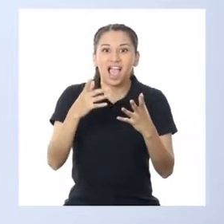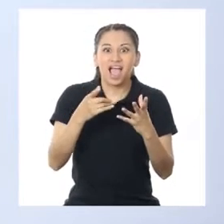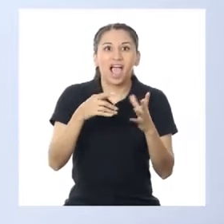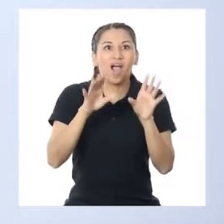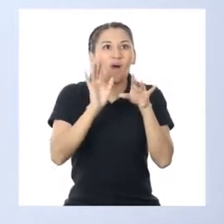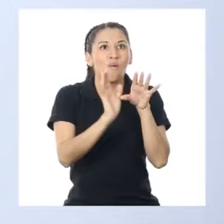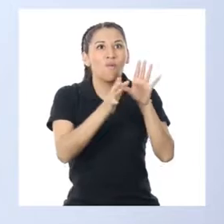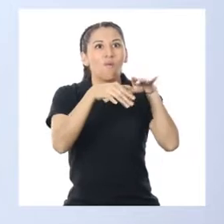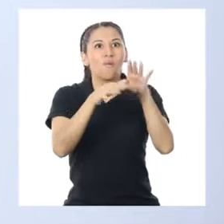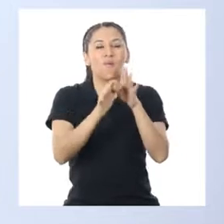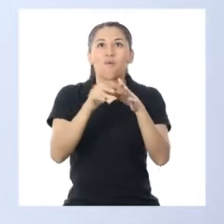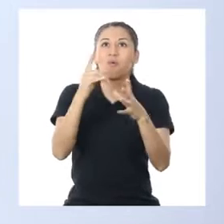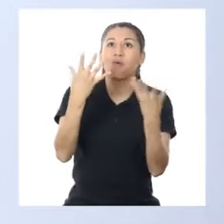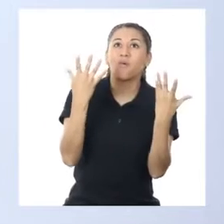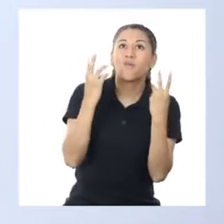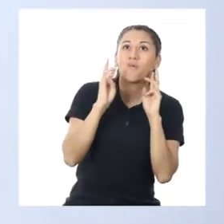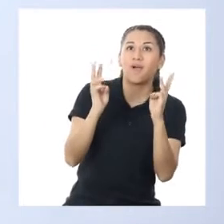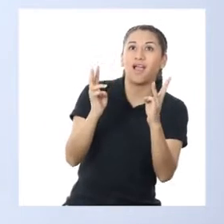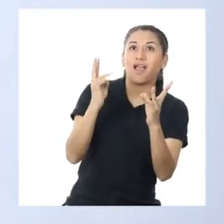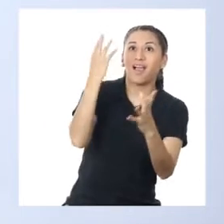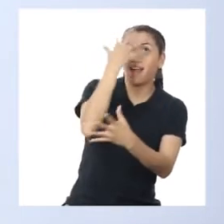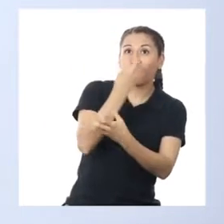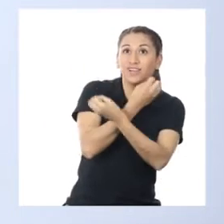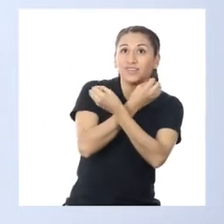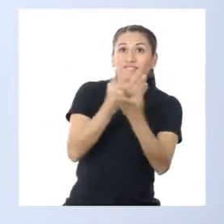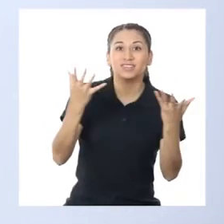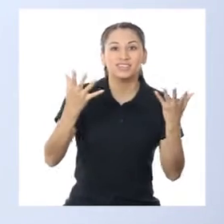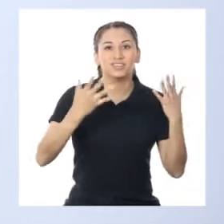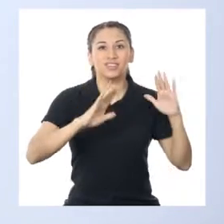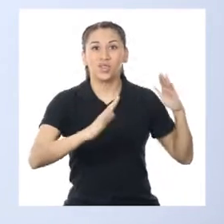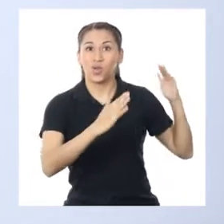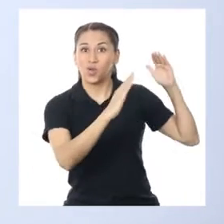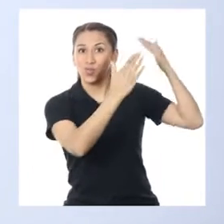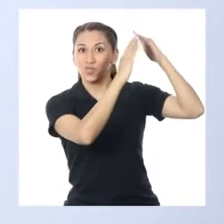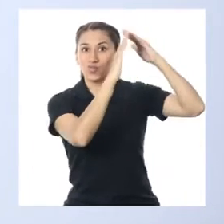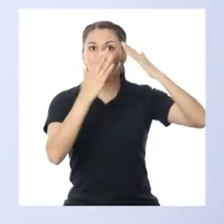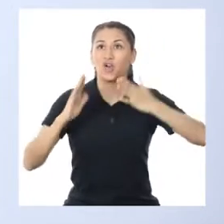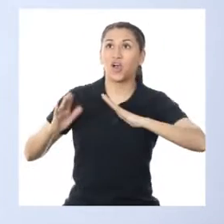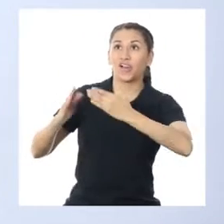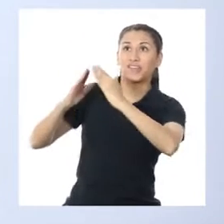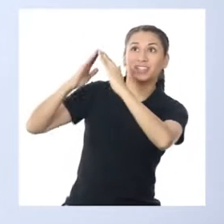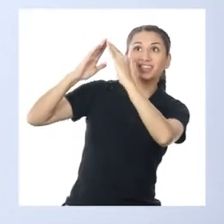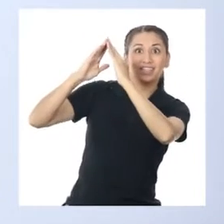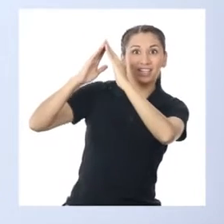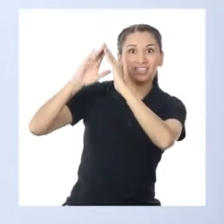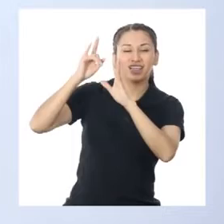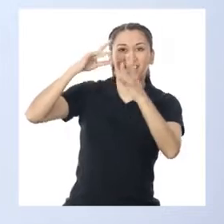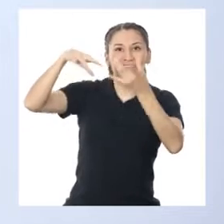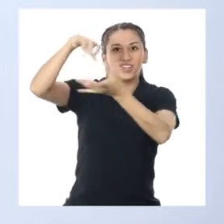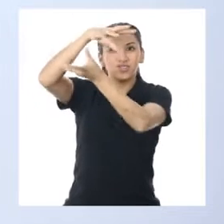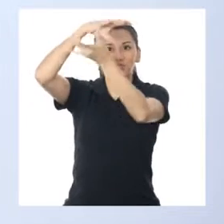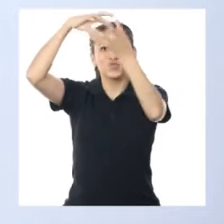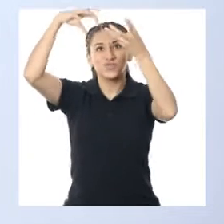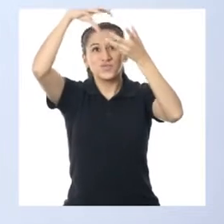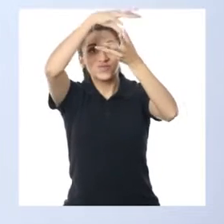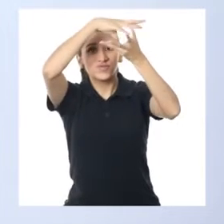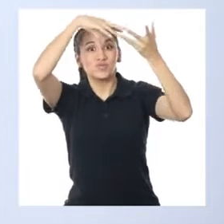¡Guau! ¡Qué paisajes! ¡Qué montañas tan altas! ¡Y esas nubes!